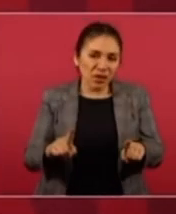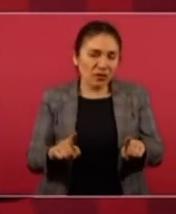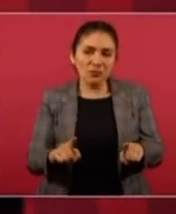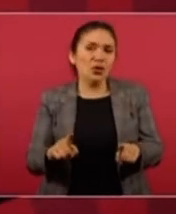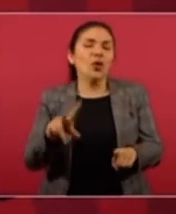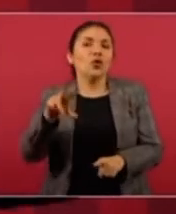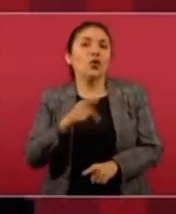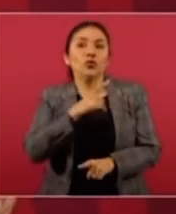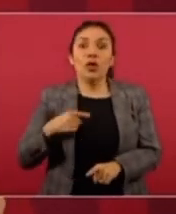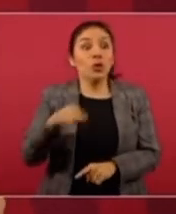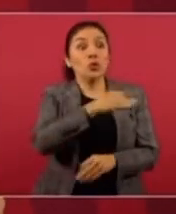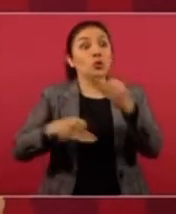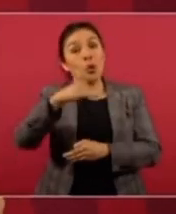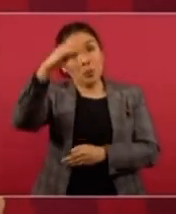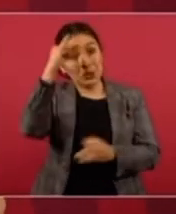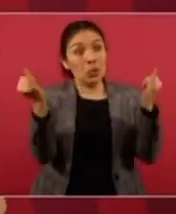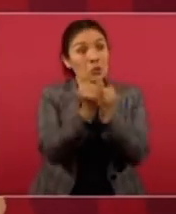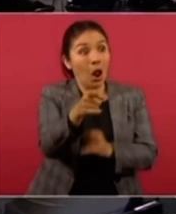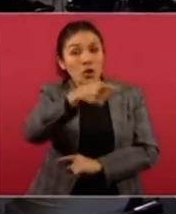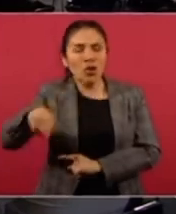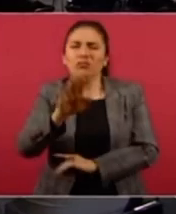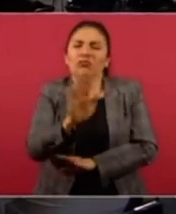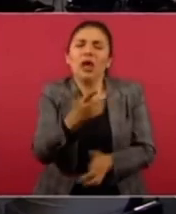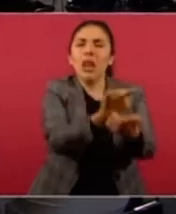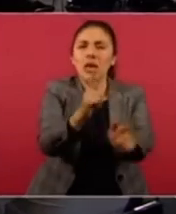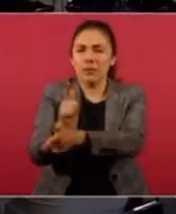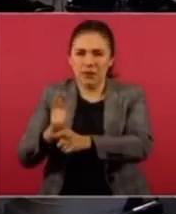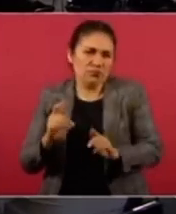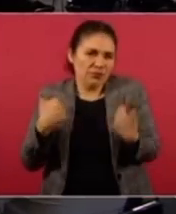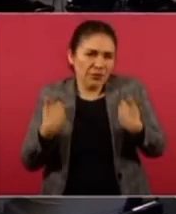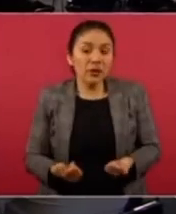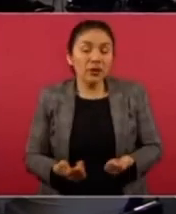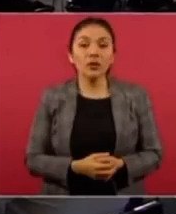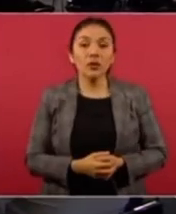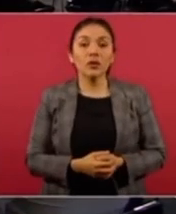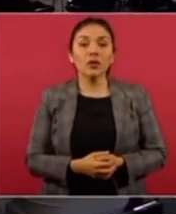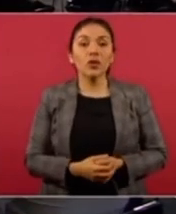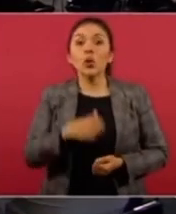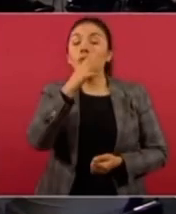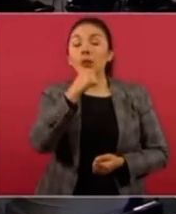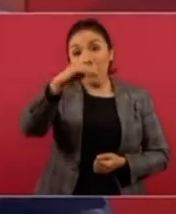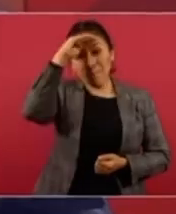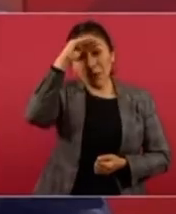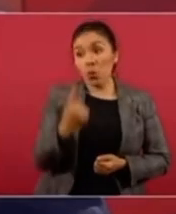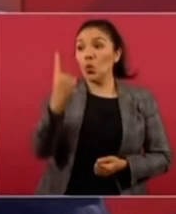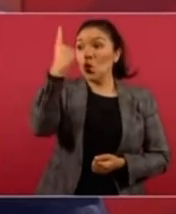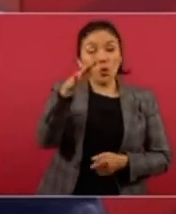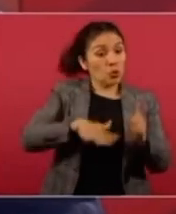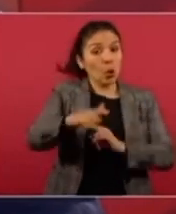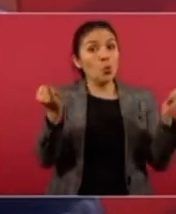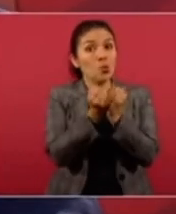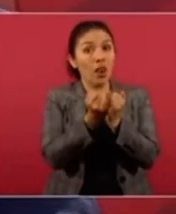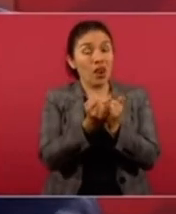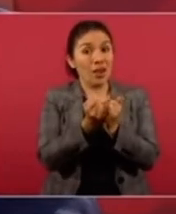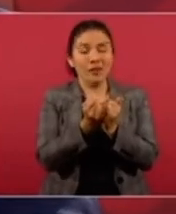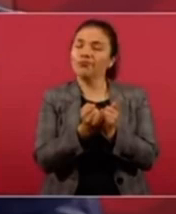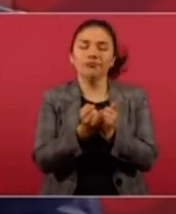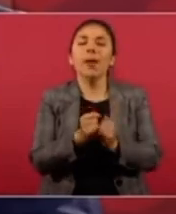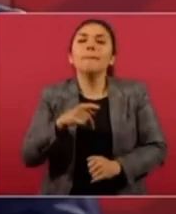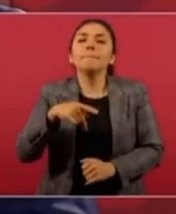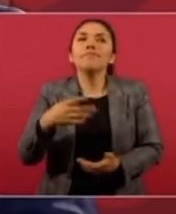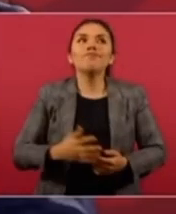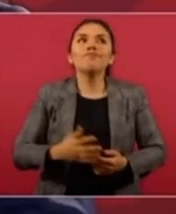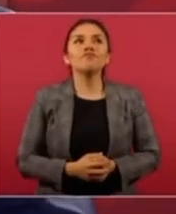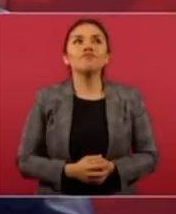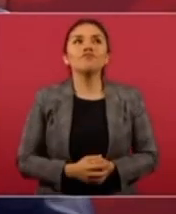no tienen por qué coincidir, cada quien es libre y no puede haber un pensamiento único. Yo atribuyo,